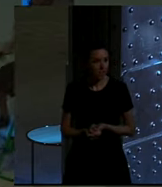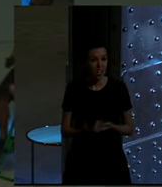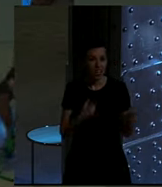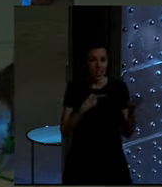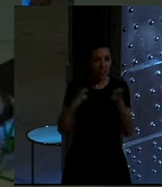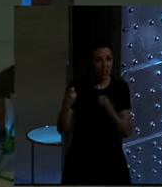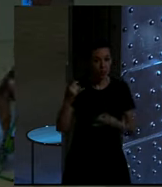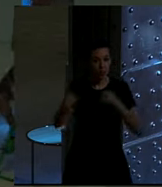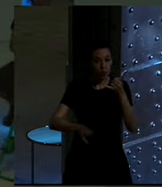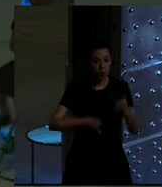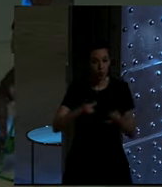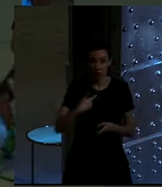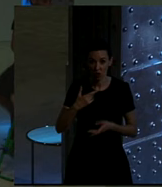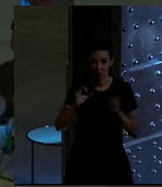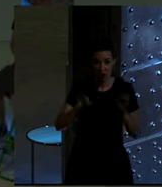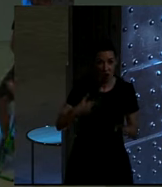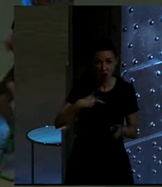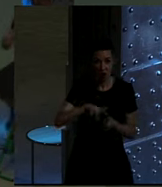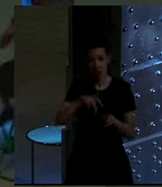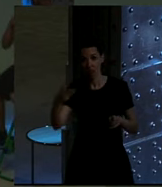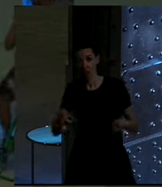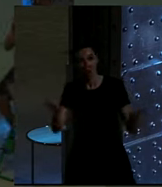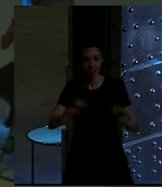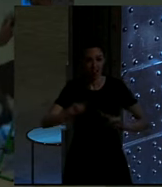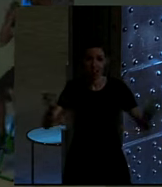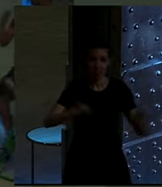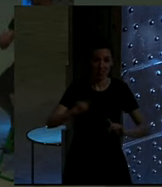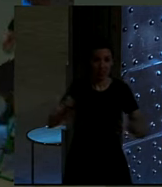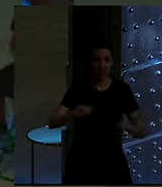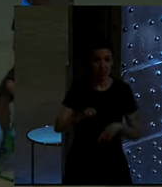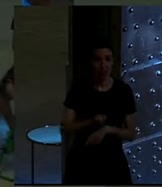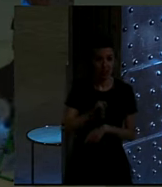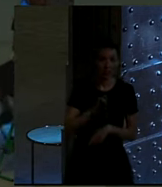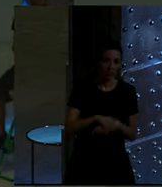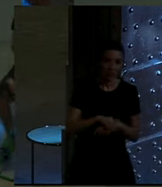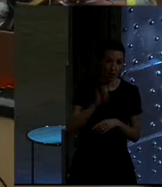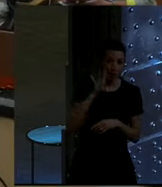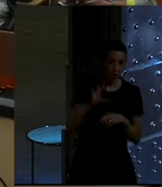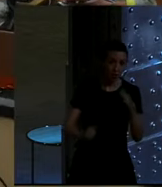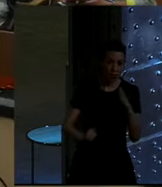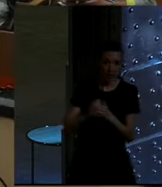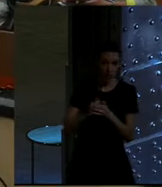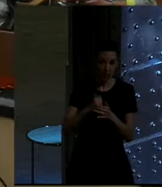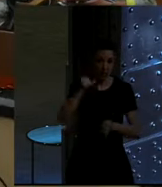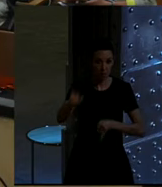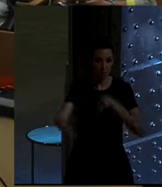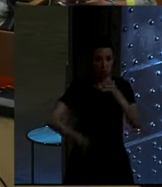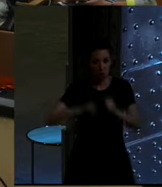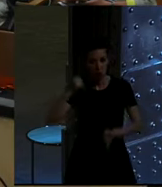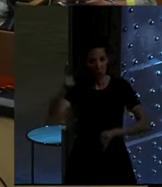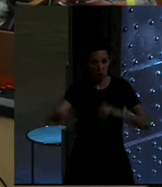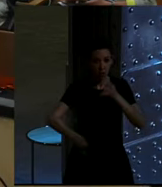movernos? Pues no hagas como yo y no bajes de 13. Pues nos cuento que las imágenes...,5 mínimo y 15 máximo. Tienes que estar ahí intentando